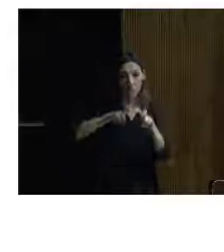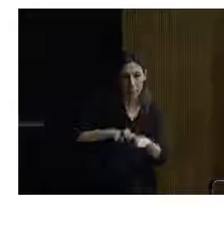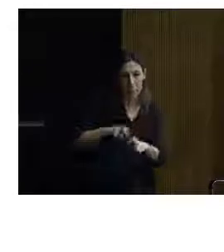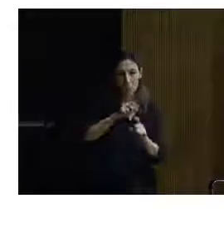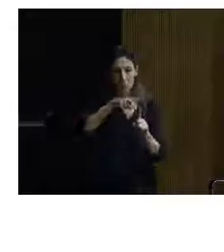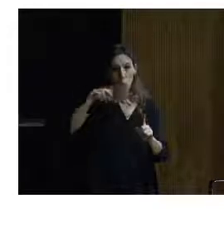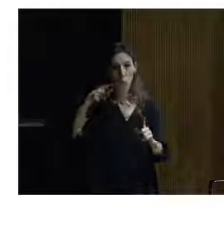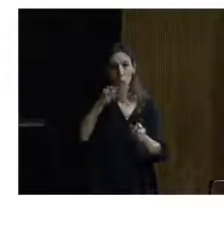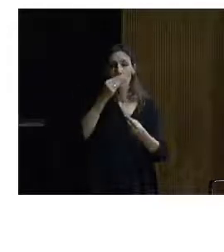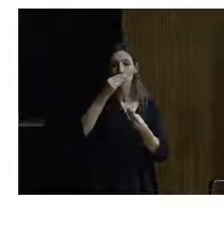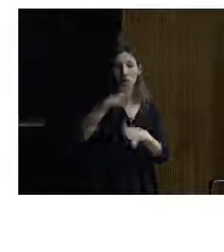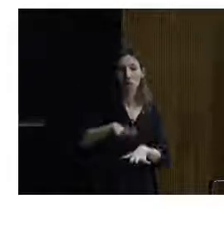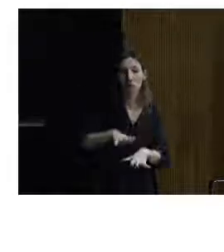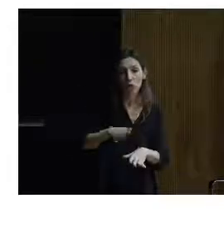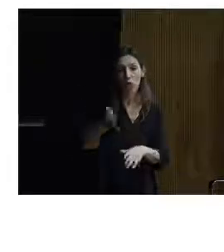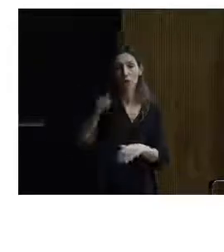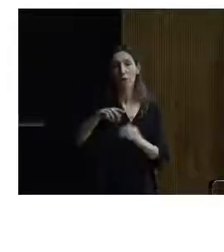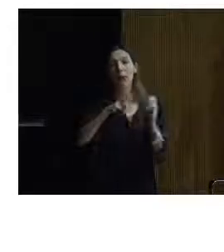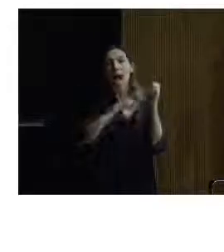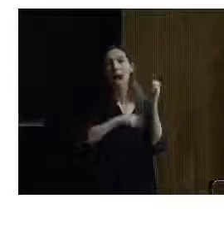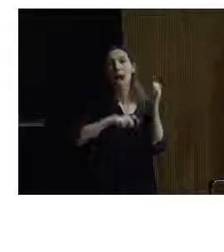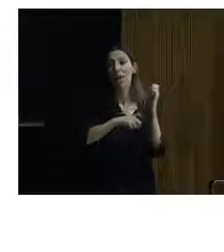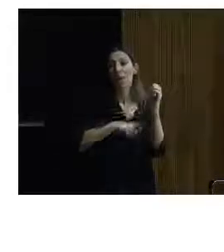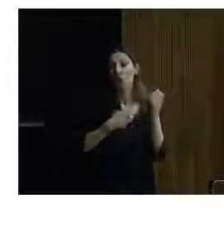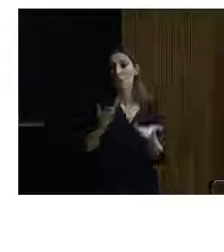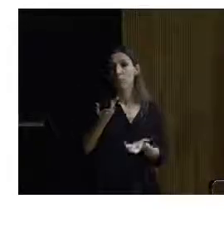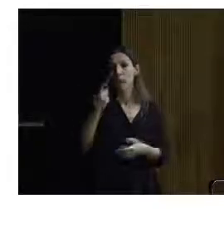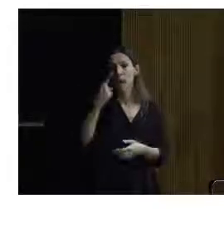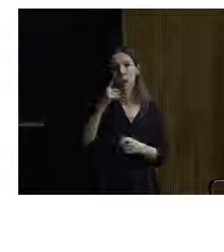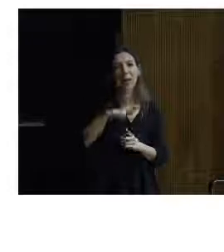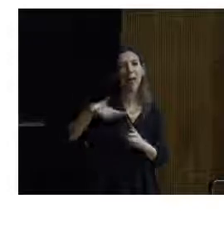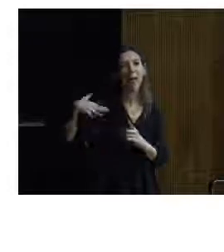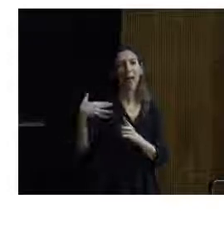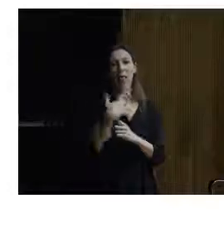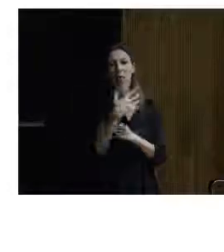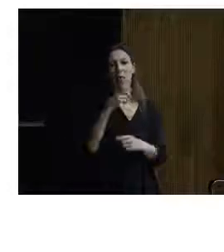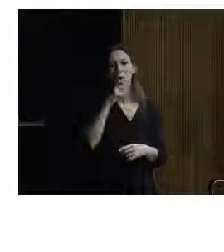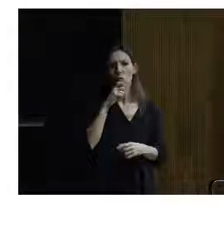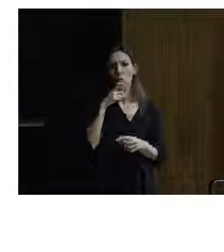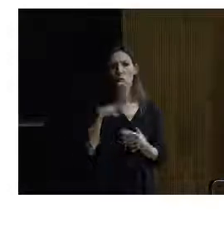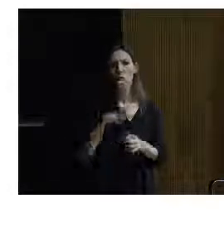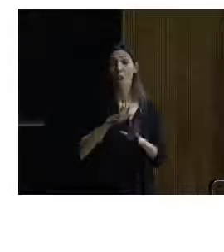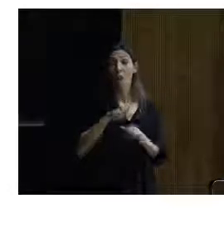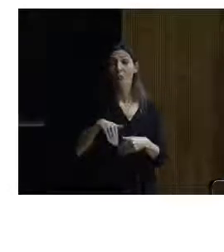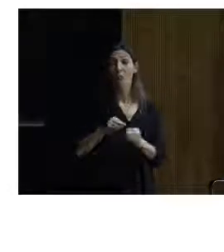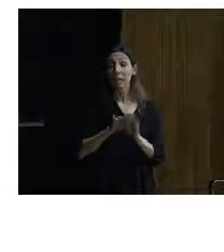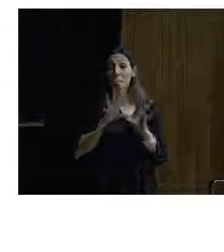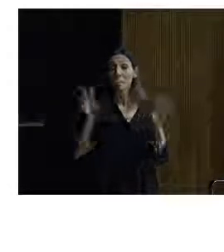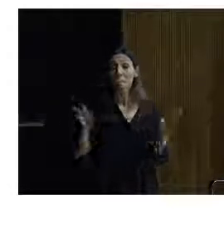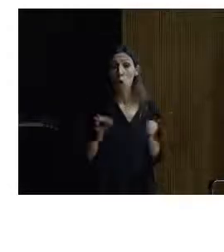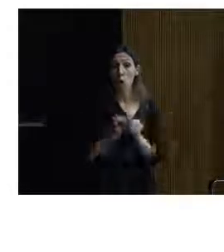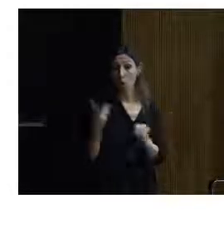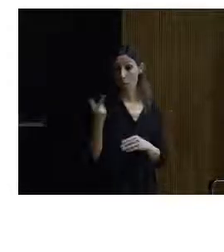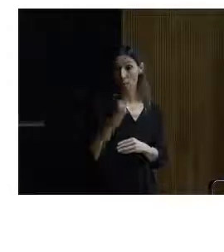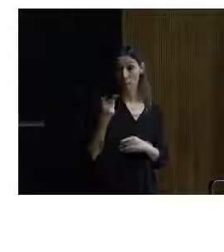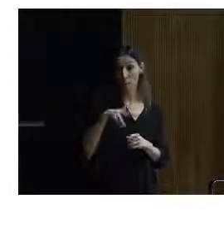arqueológico qué es lo que pasaba en esos entornos. Para llegar a la conclusión, en ambos casos además, de que se